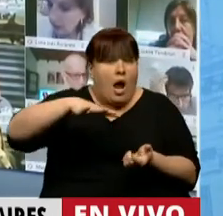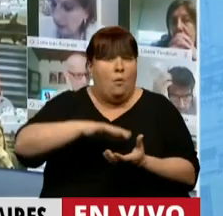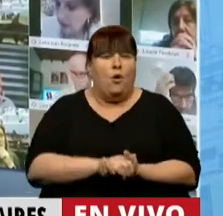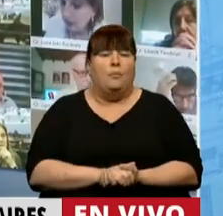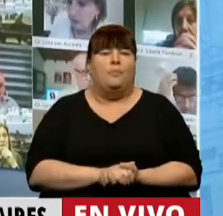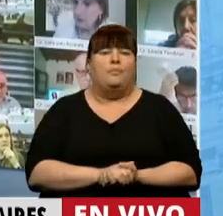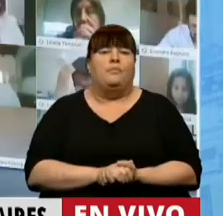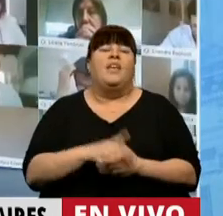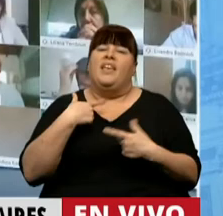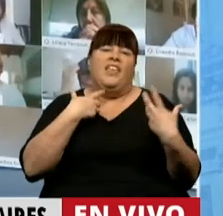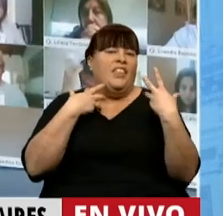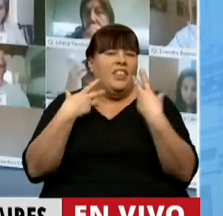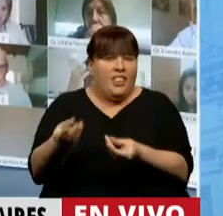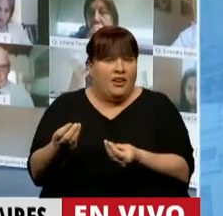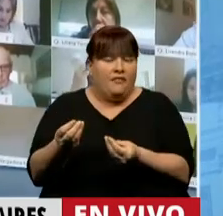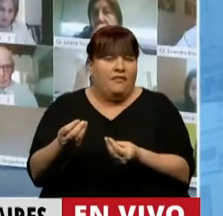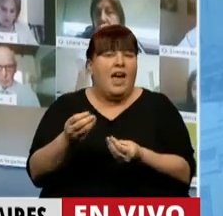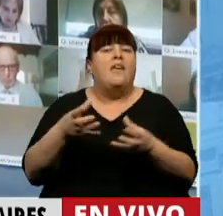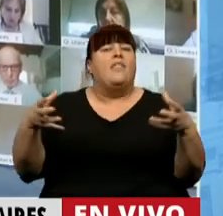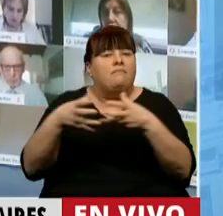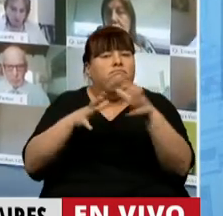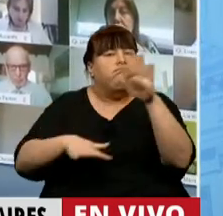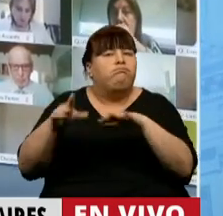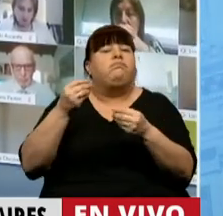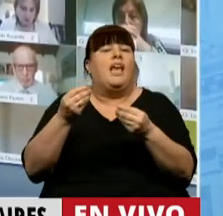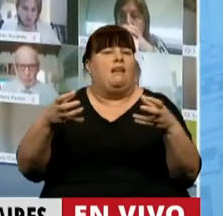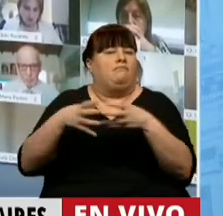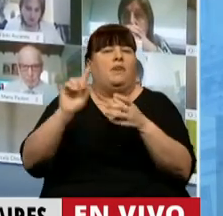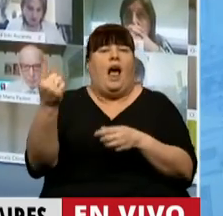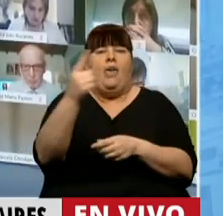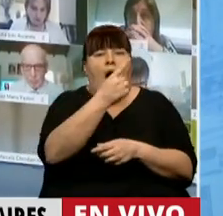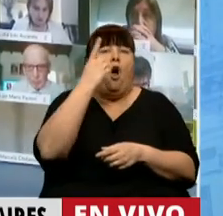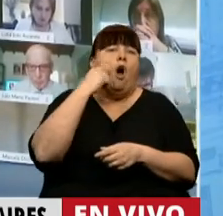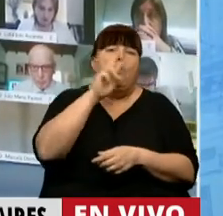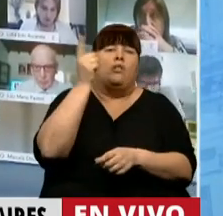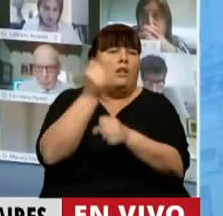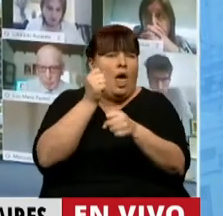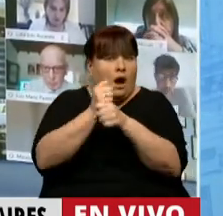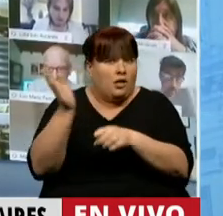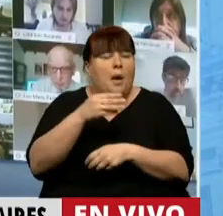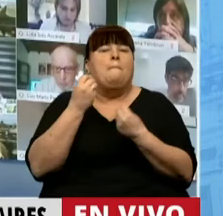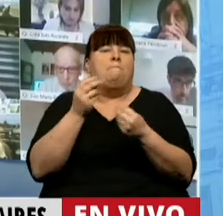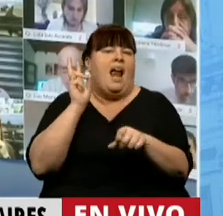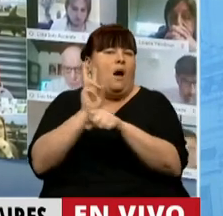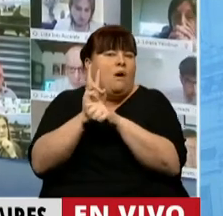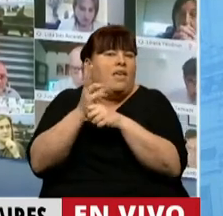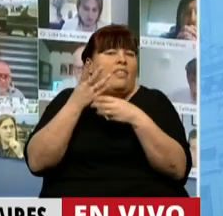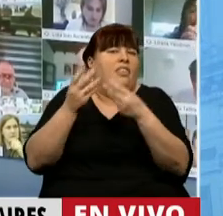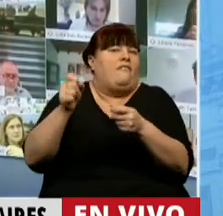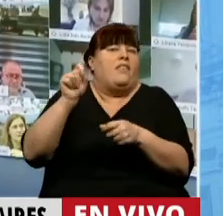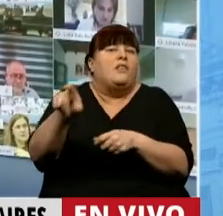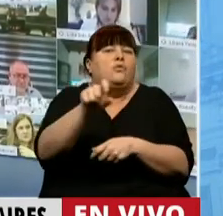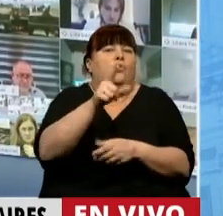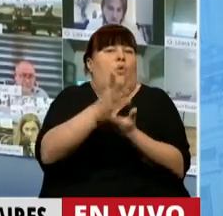y defendemos la organización y la intervención independiente de las y los trabajadores para defender cada